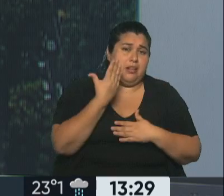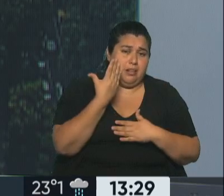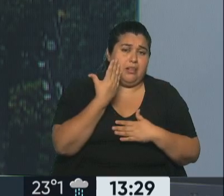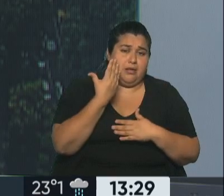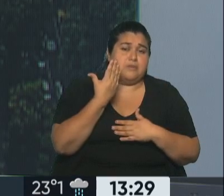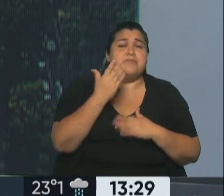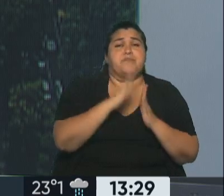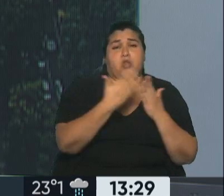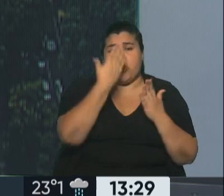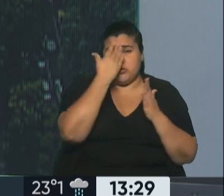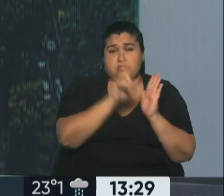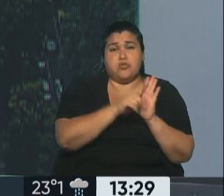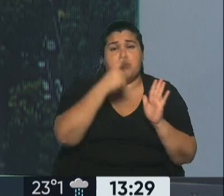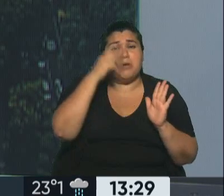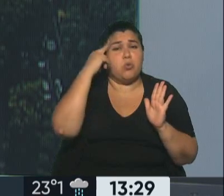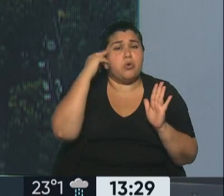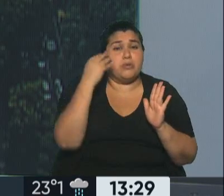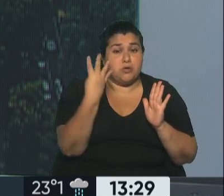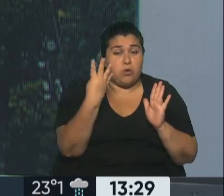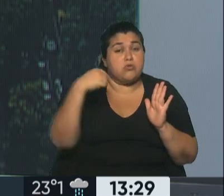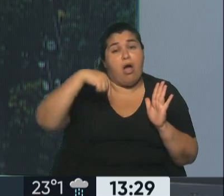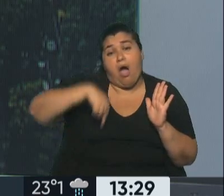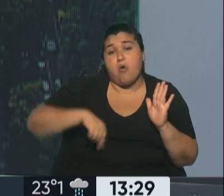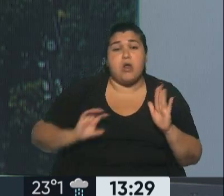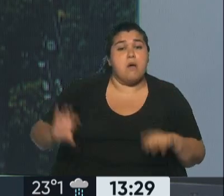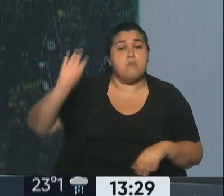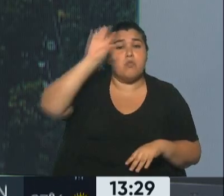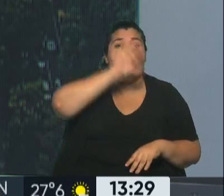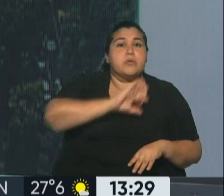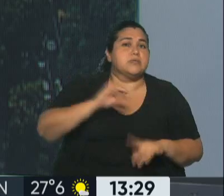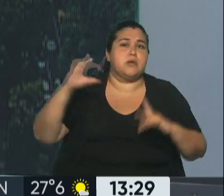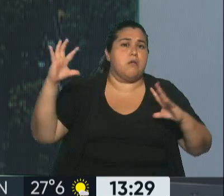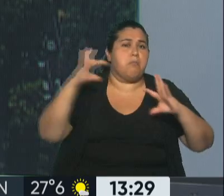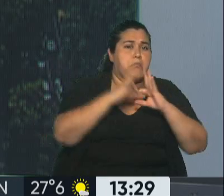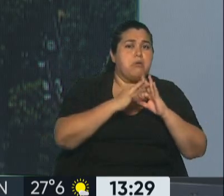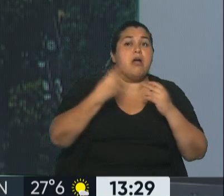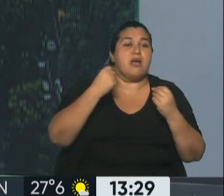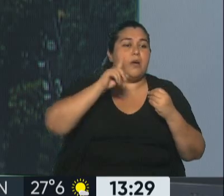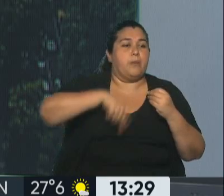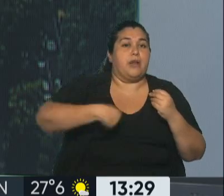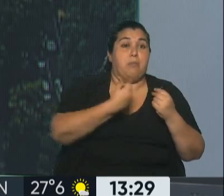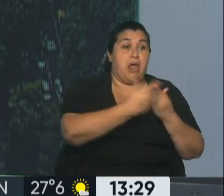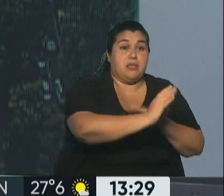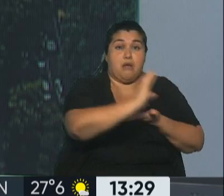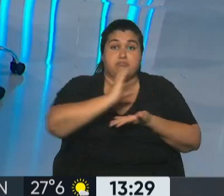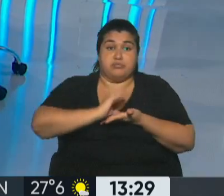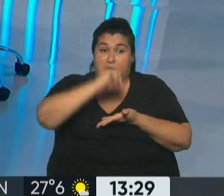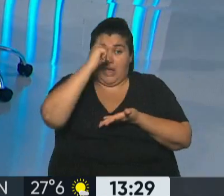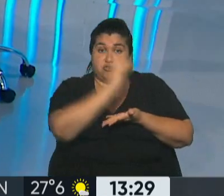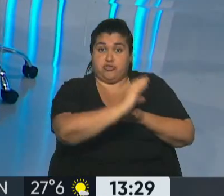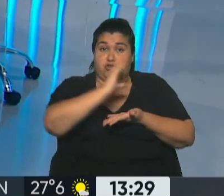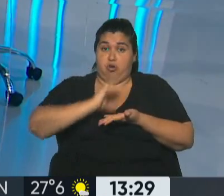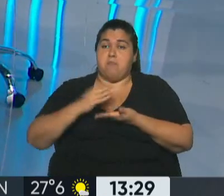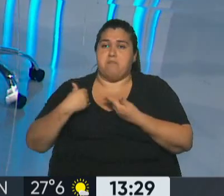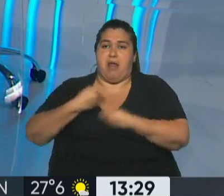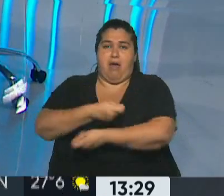en el año 1994, y ahora las provincias están todas colgadas para pagar a los maestros, a los policías, están todas colgadas siempre de los